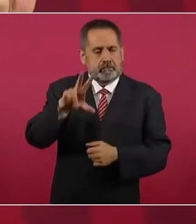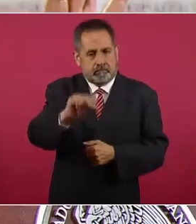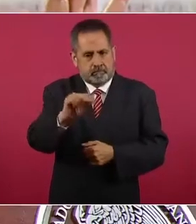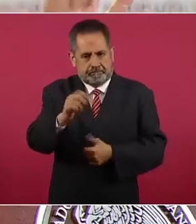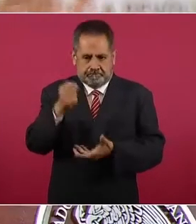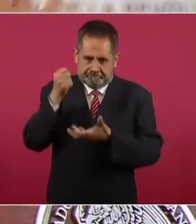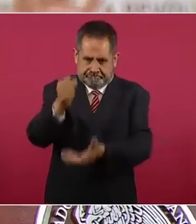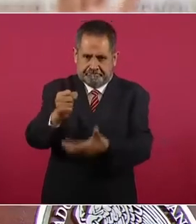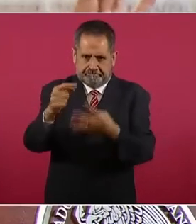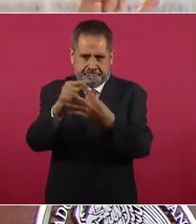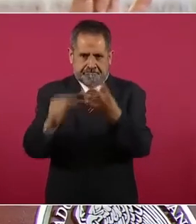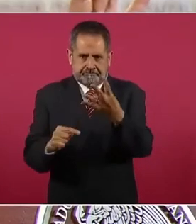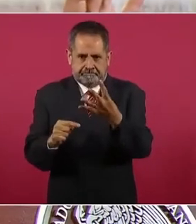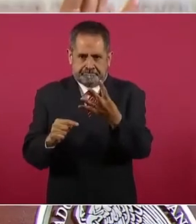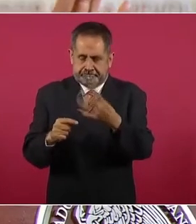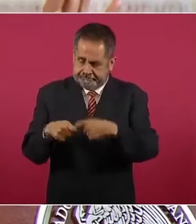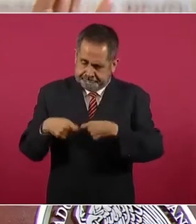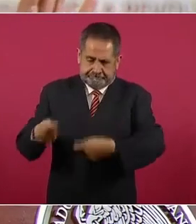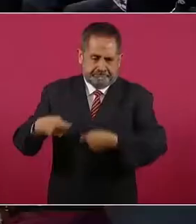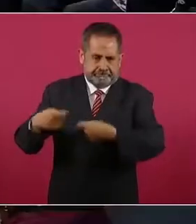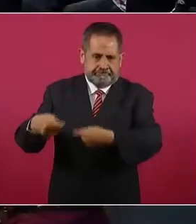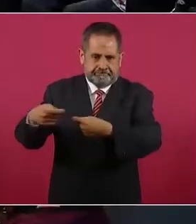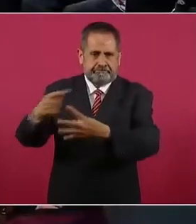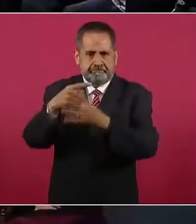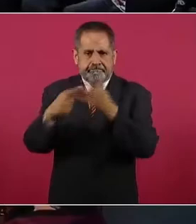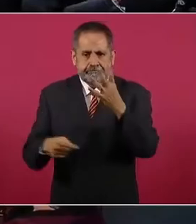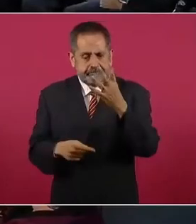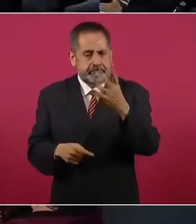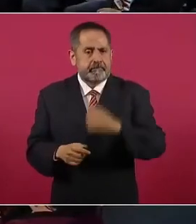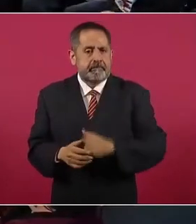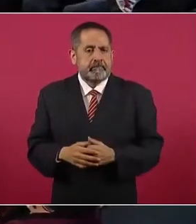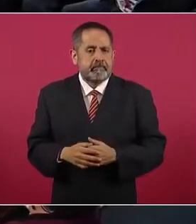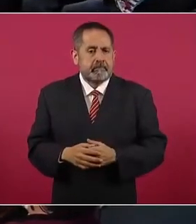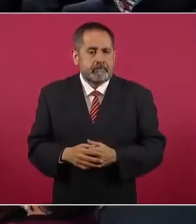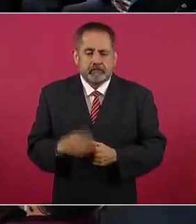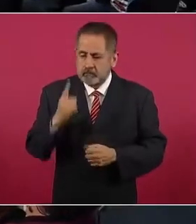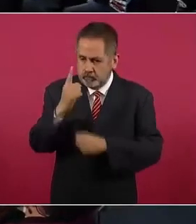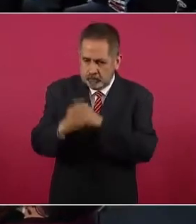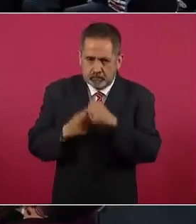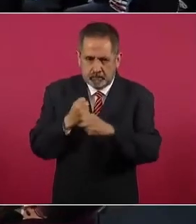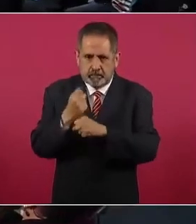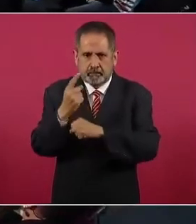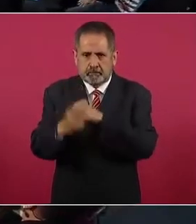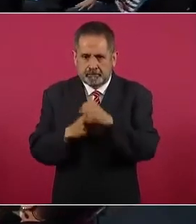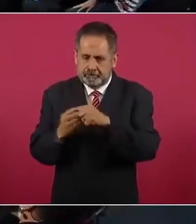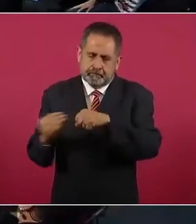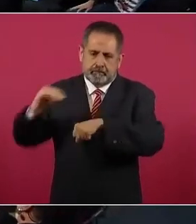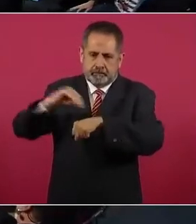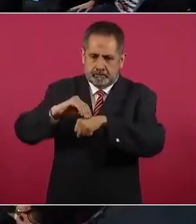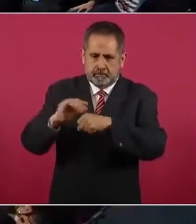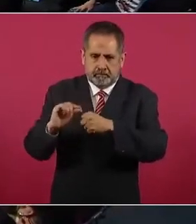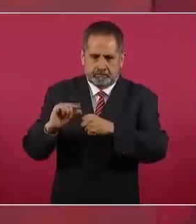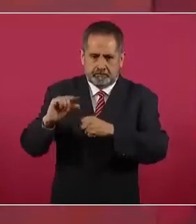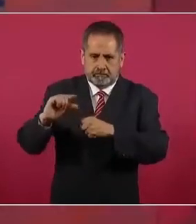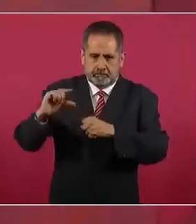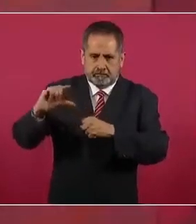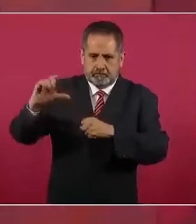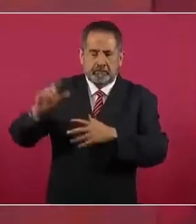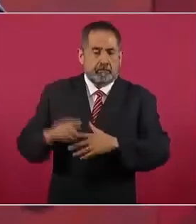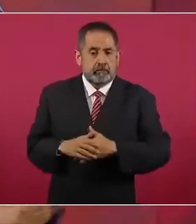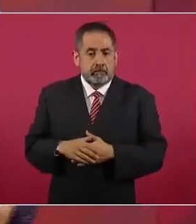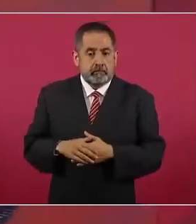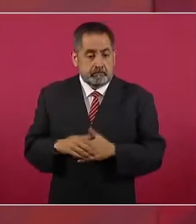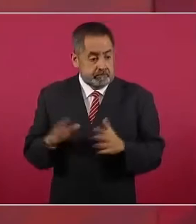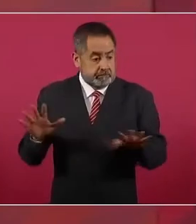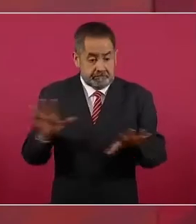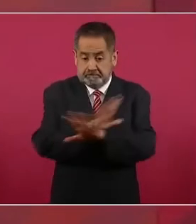a estos derechos y que cada año se vaya incrementando. Logramos